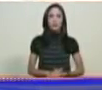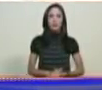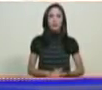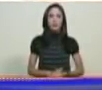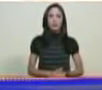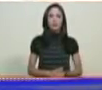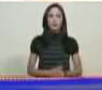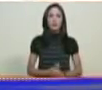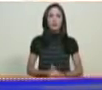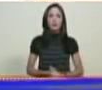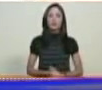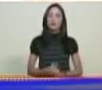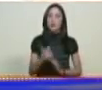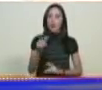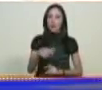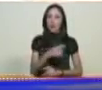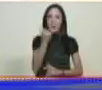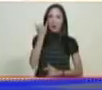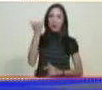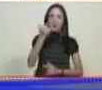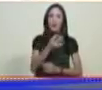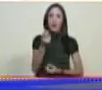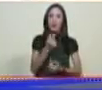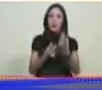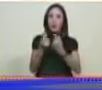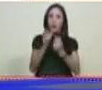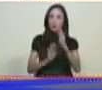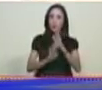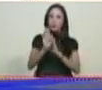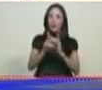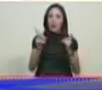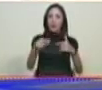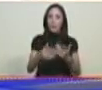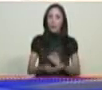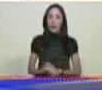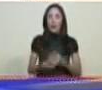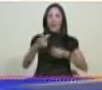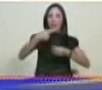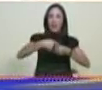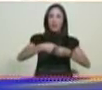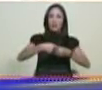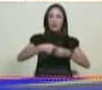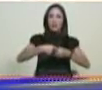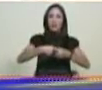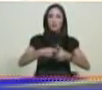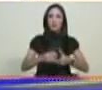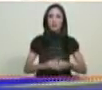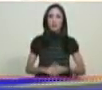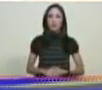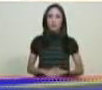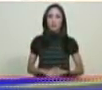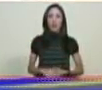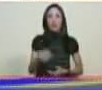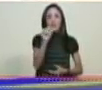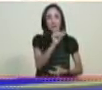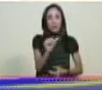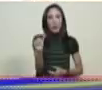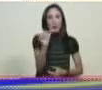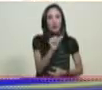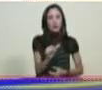en el campo petrolero sumar mi llamado en el campo gasífero la próxima semana